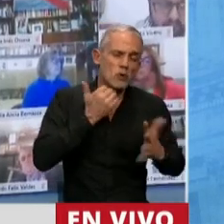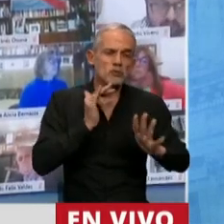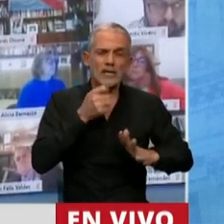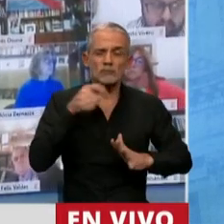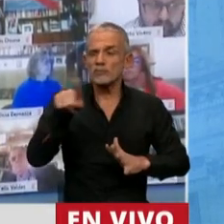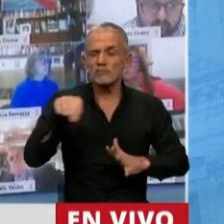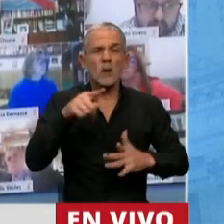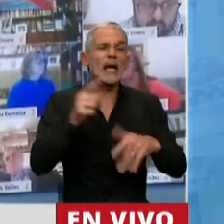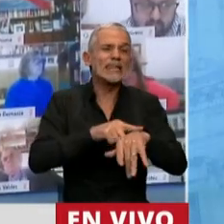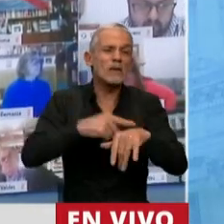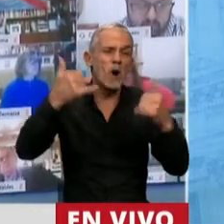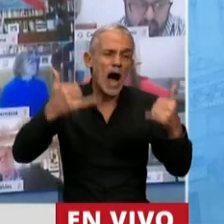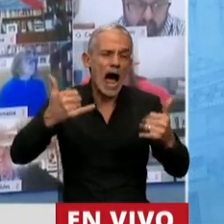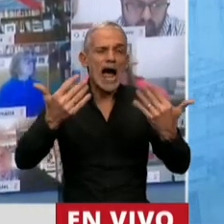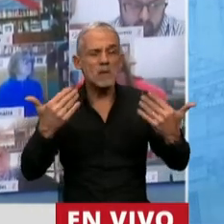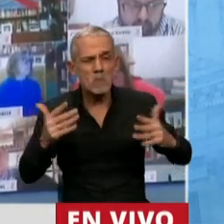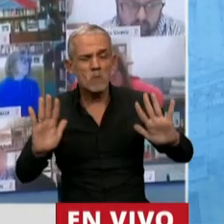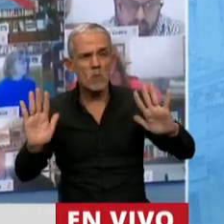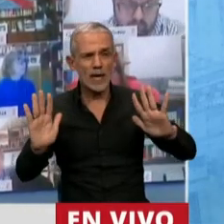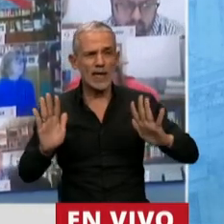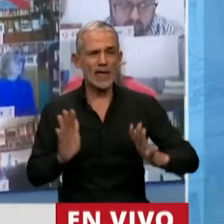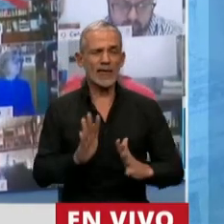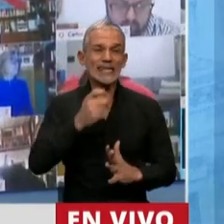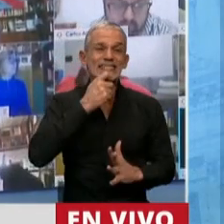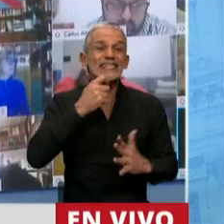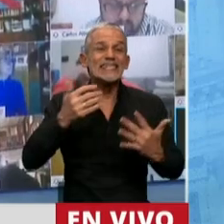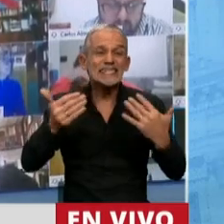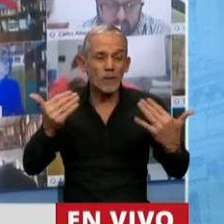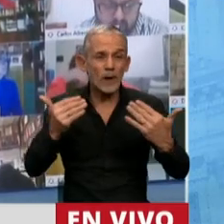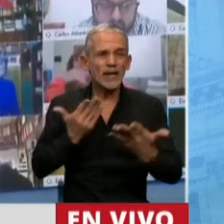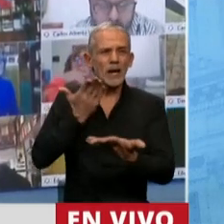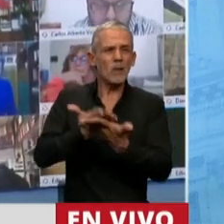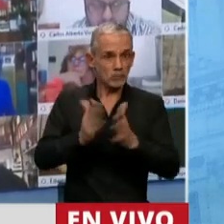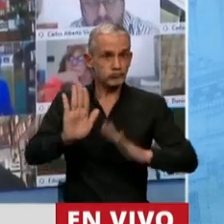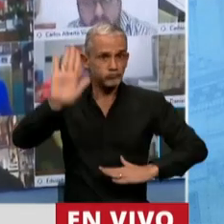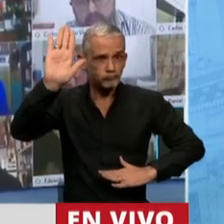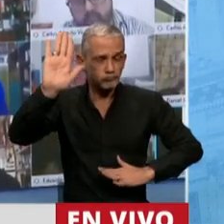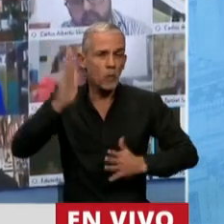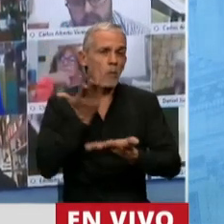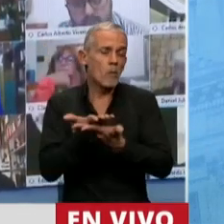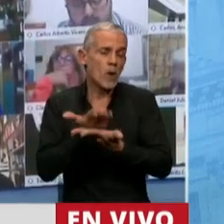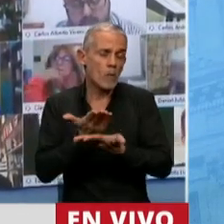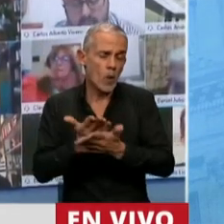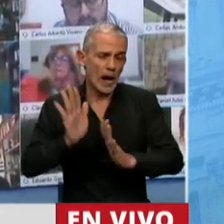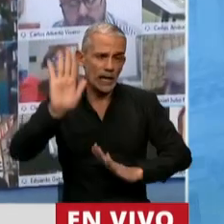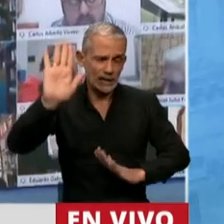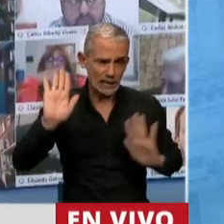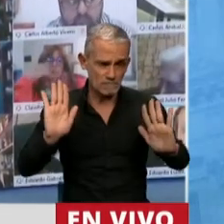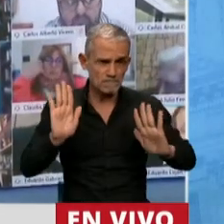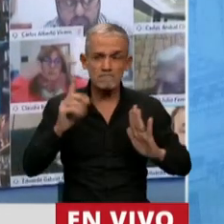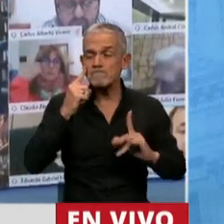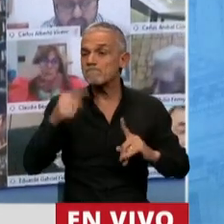si estamos a tiempo, señor Presidente, si fuera posible plantear una moción y